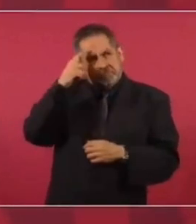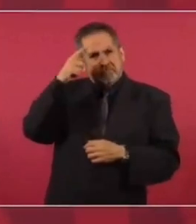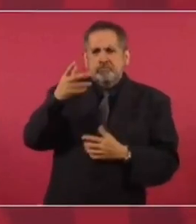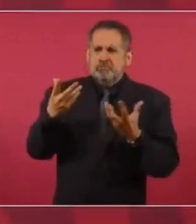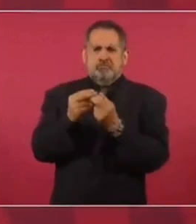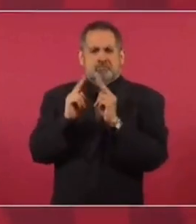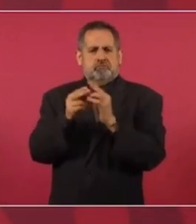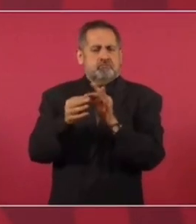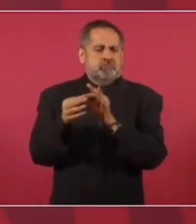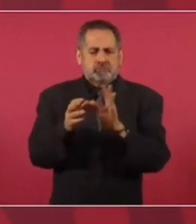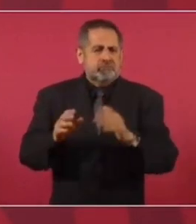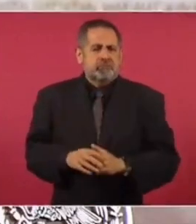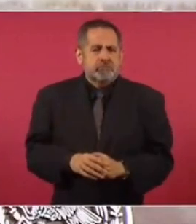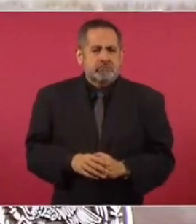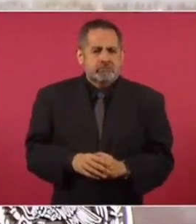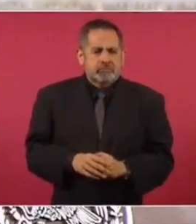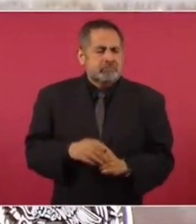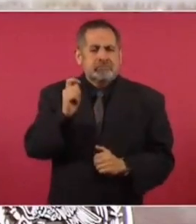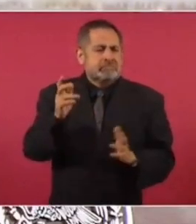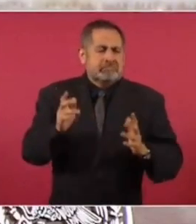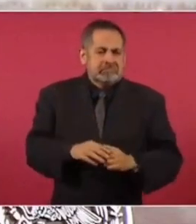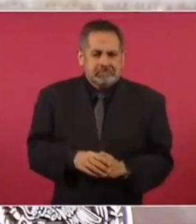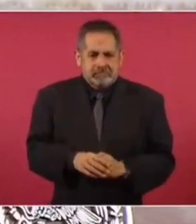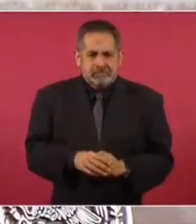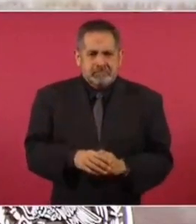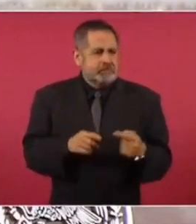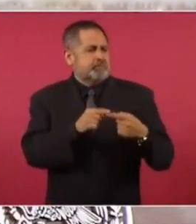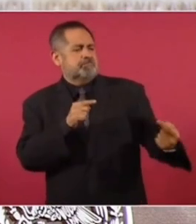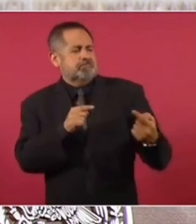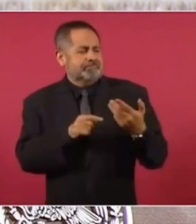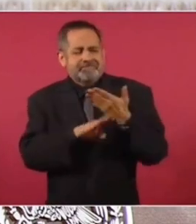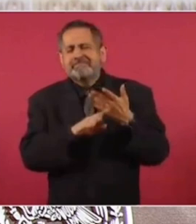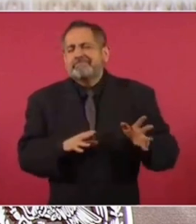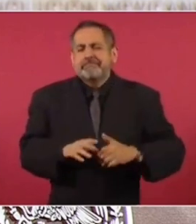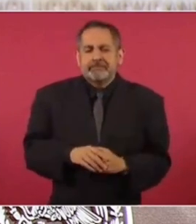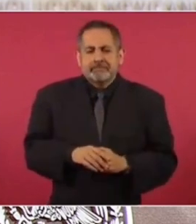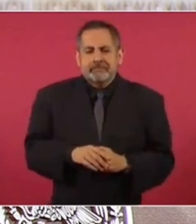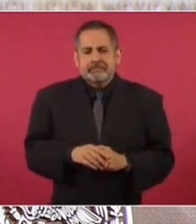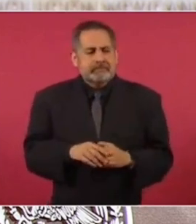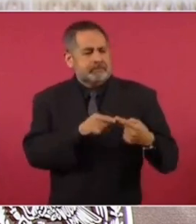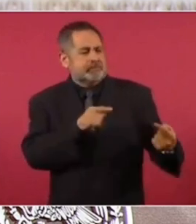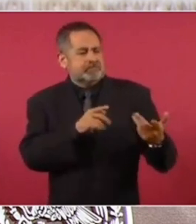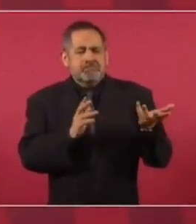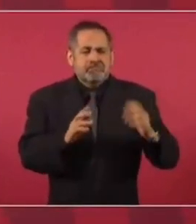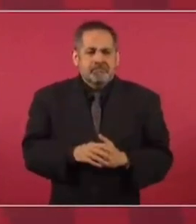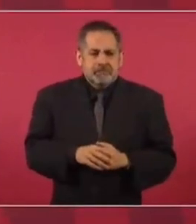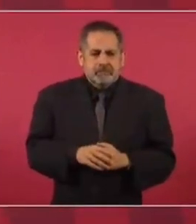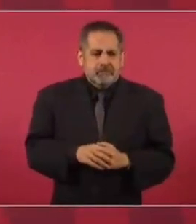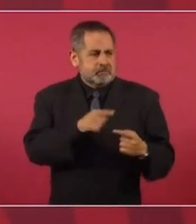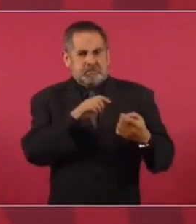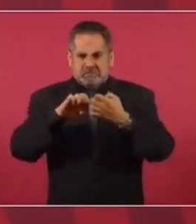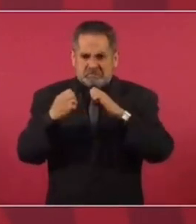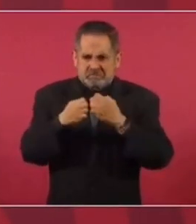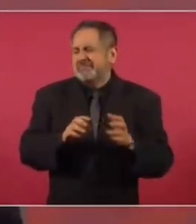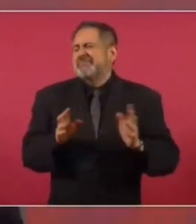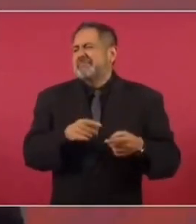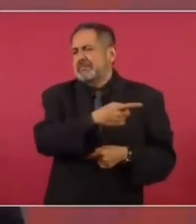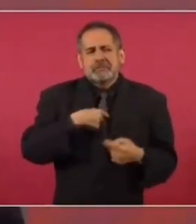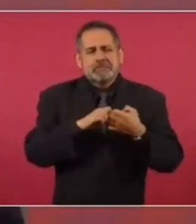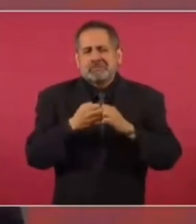unidad y ni siquiera a los opositores, a los conservadores, hay que verlos como enemigos,